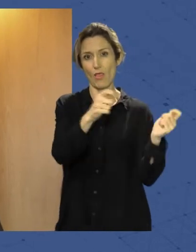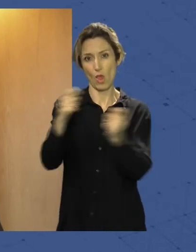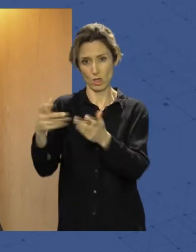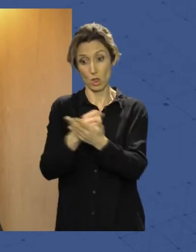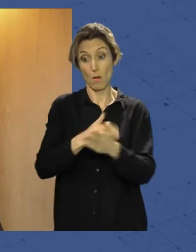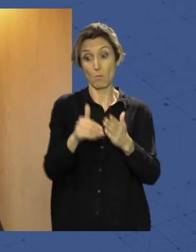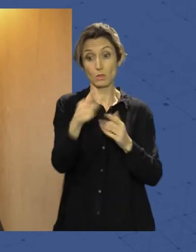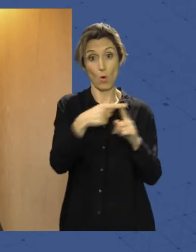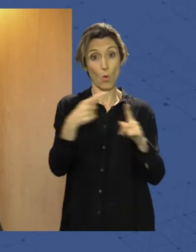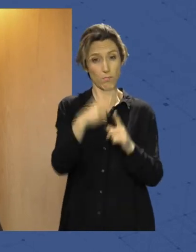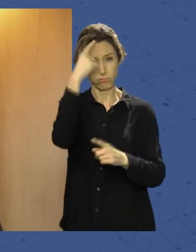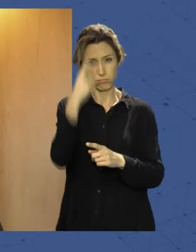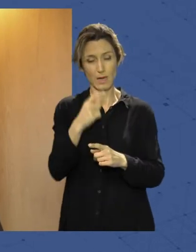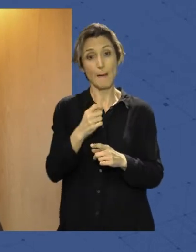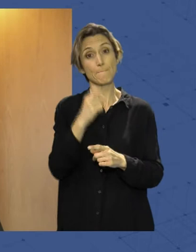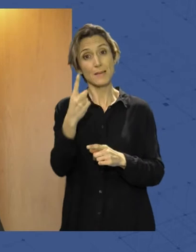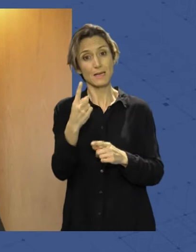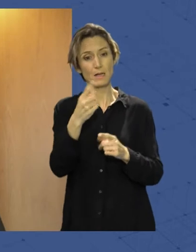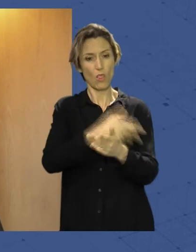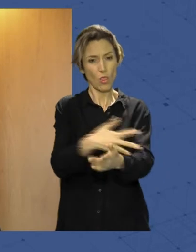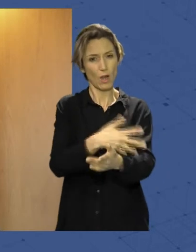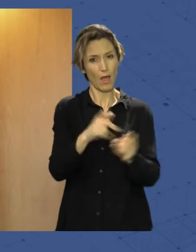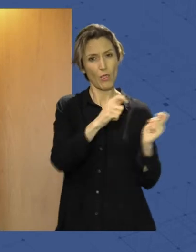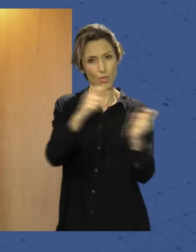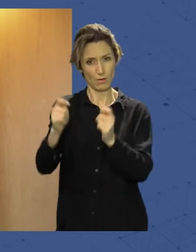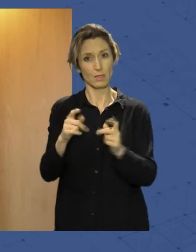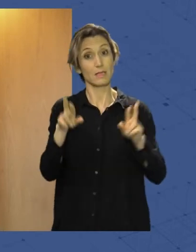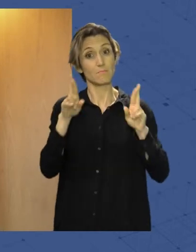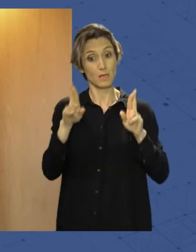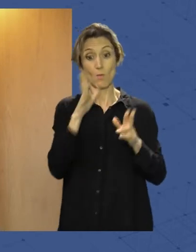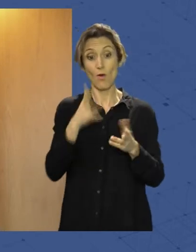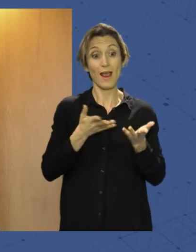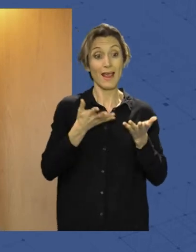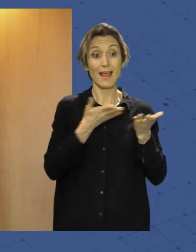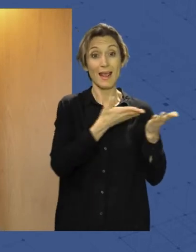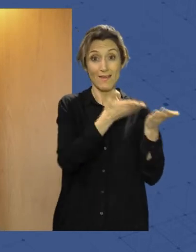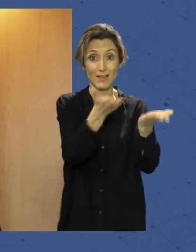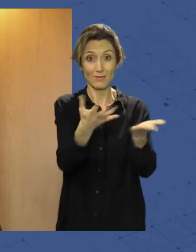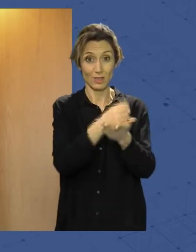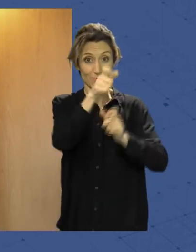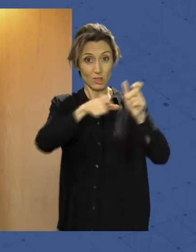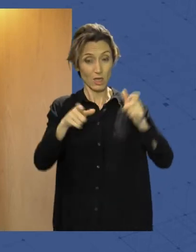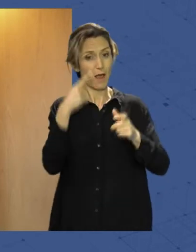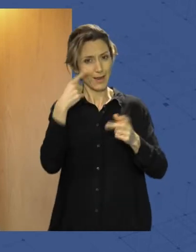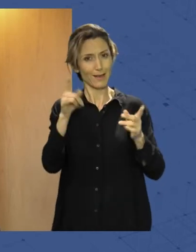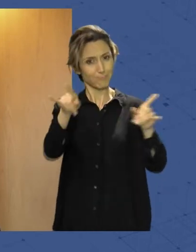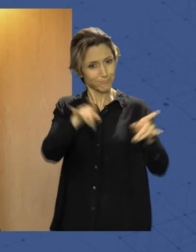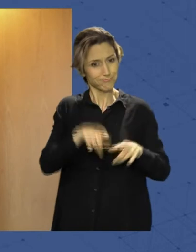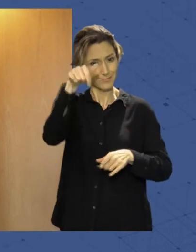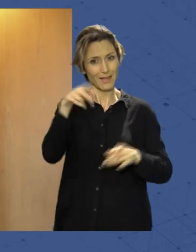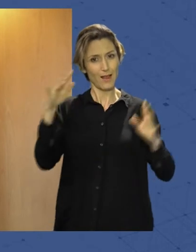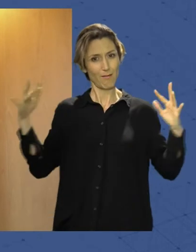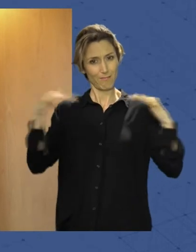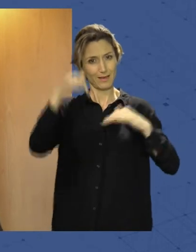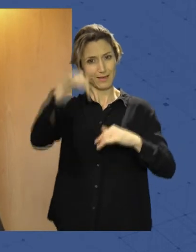recaudar más de mil donaciones, por lo tanto invitamos a todos los almerienses a participar en ese día, vamos a estar abiertos en el